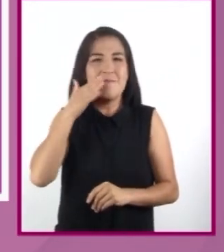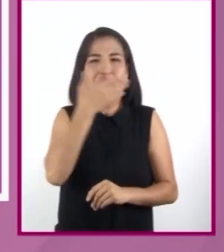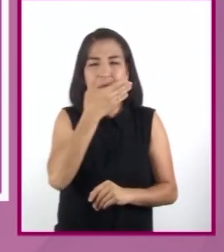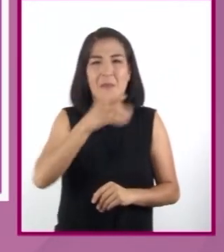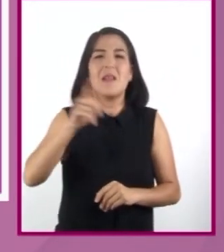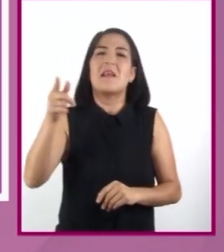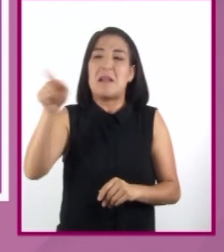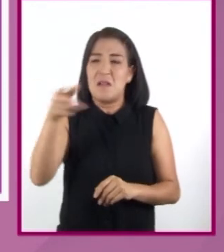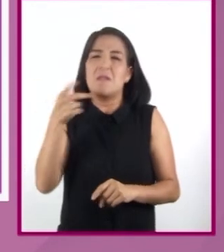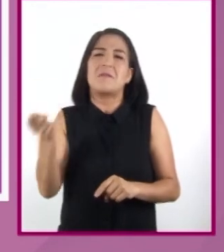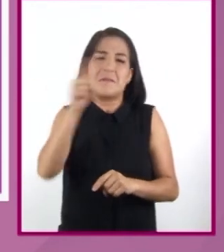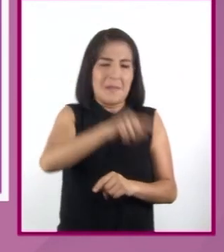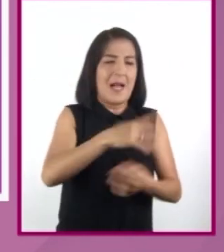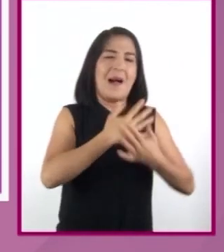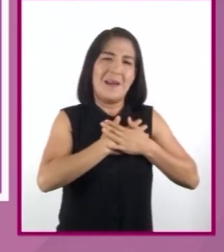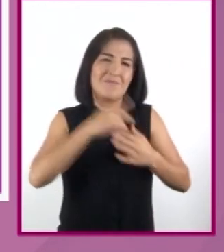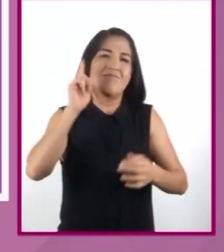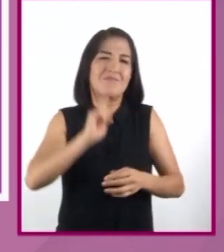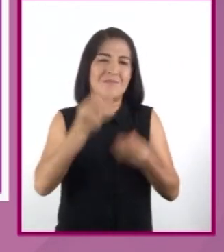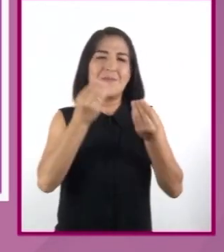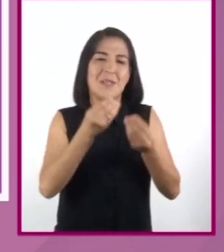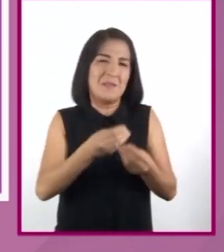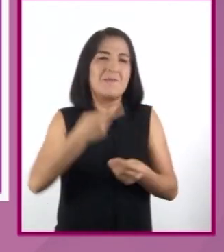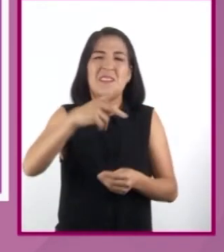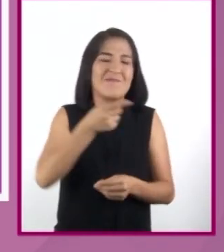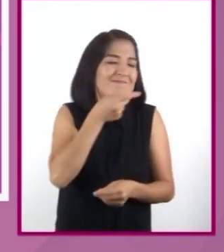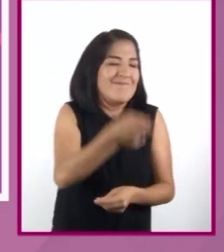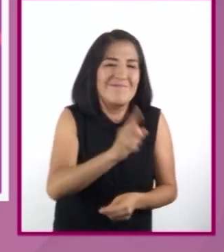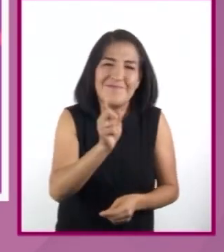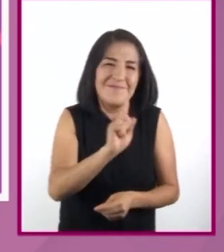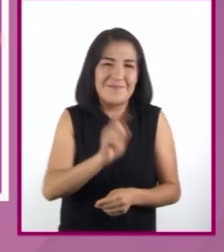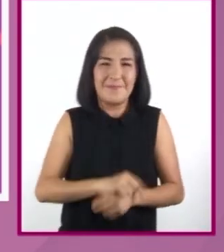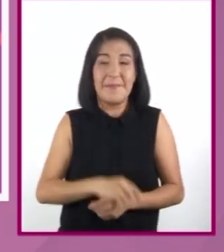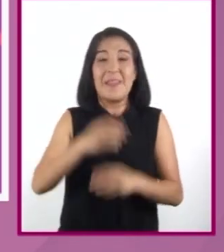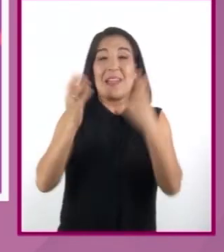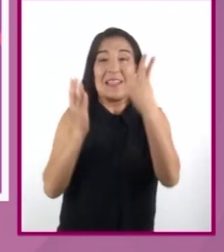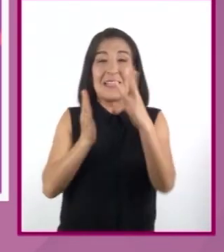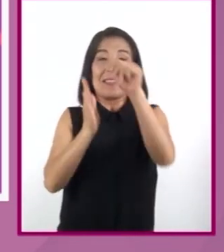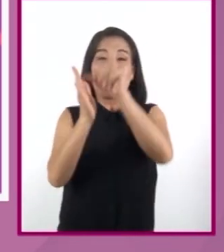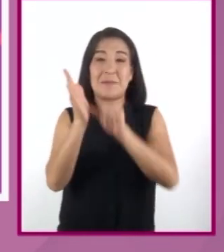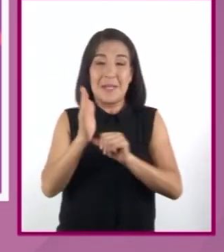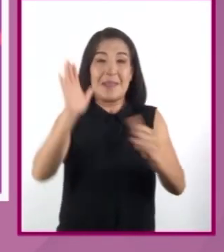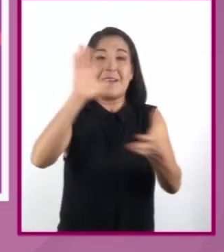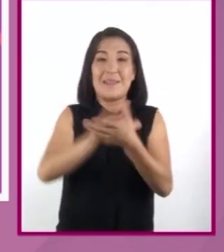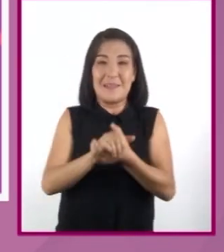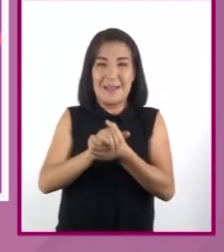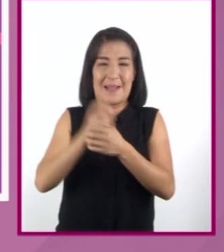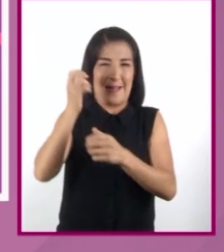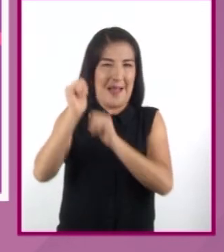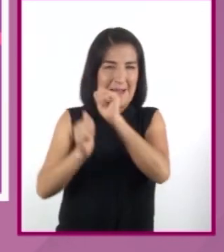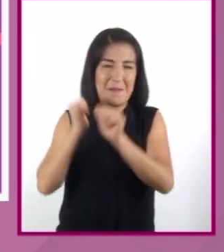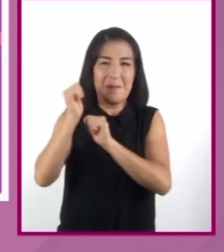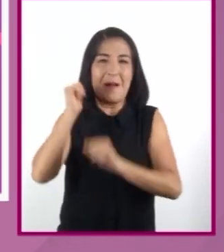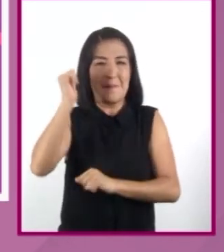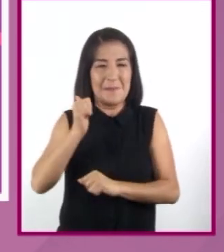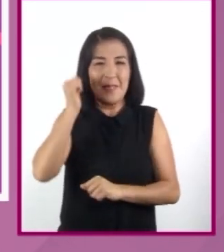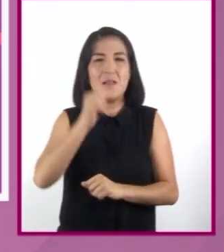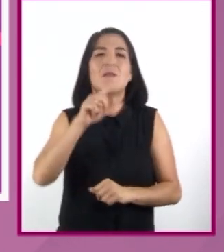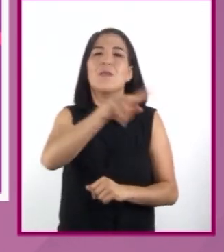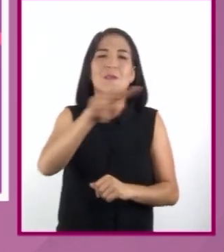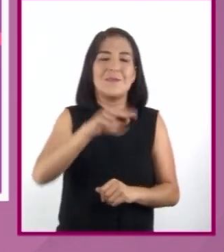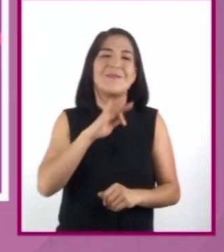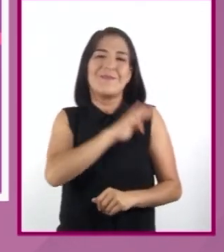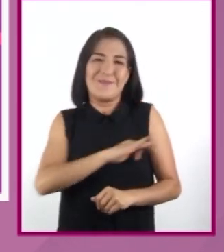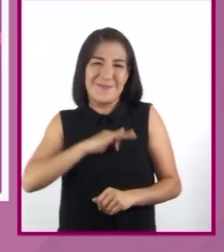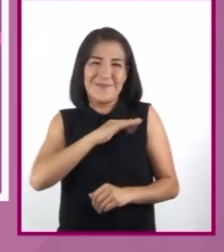la amaba profundamente, sin darlo a conocer. Durante tres meses, se habían casado en abril, vivieron una dicha especial.